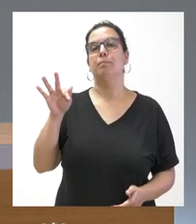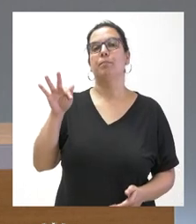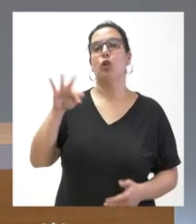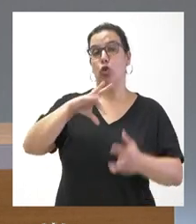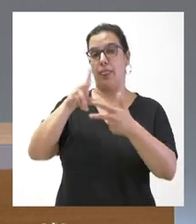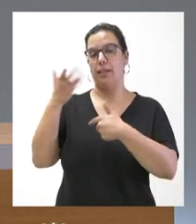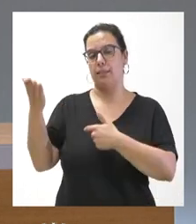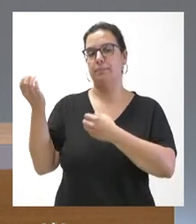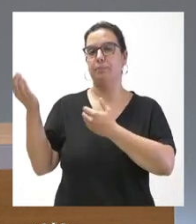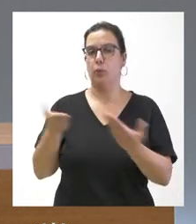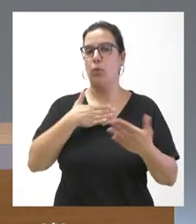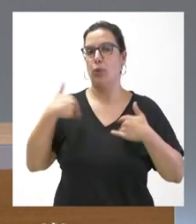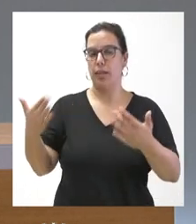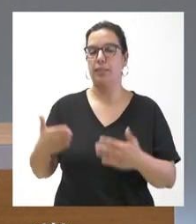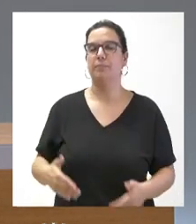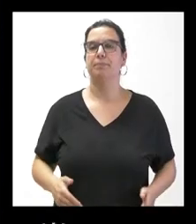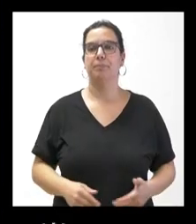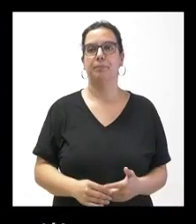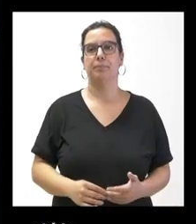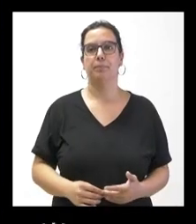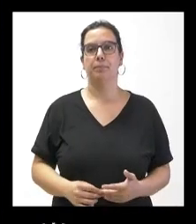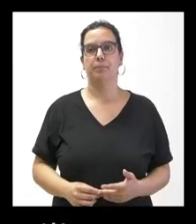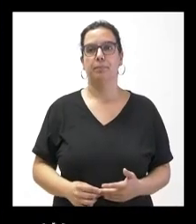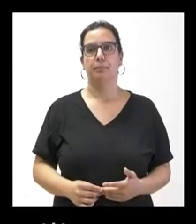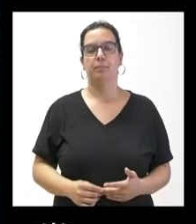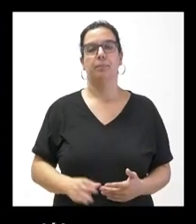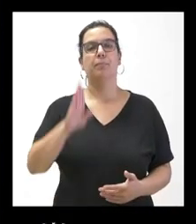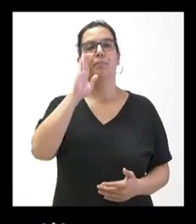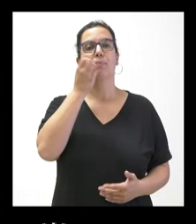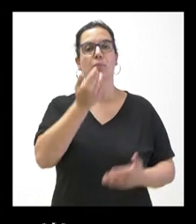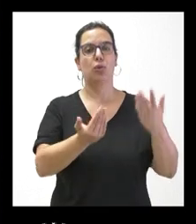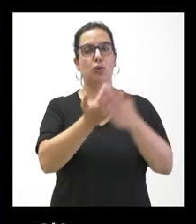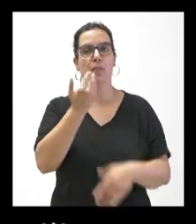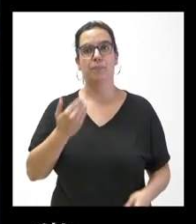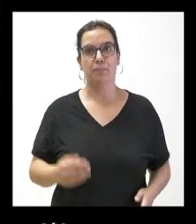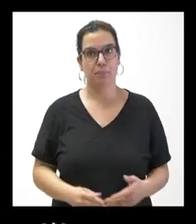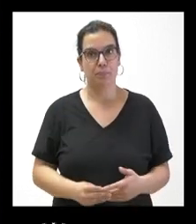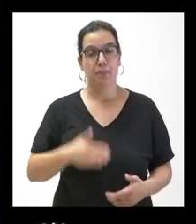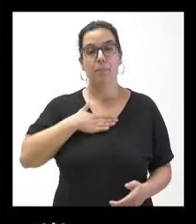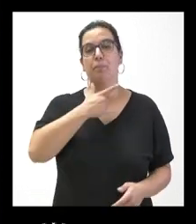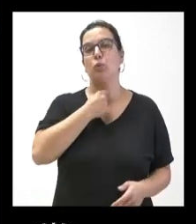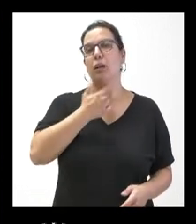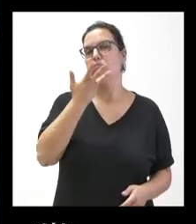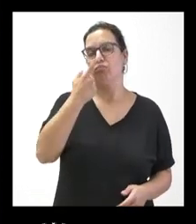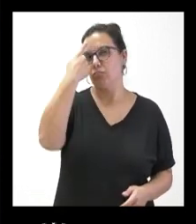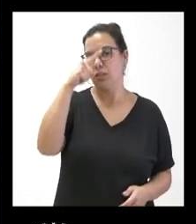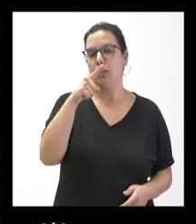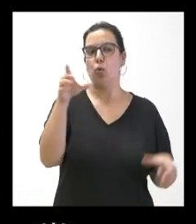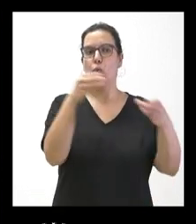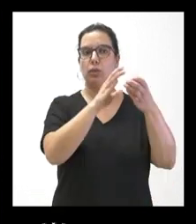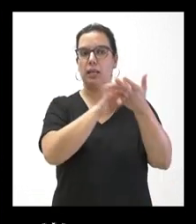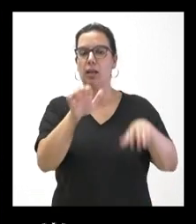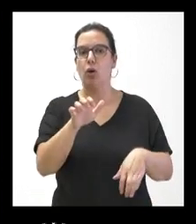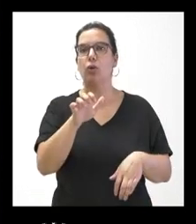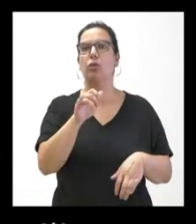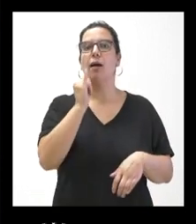Noticias. Adelante cuando quieras, Encarna. Hola, buenos días. A mí me gustaría conocer si la Junta dispone de algún